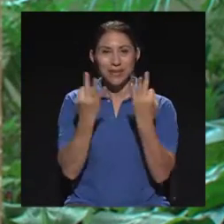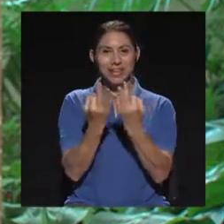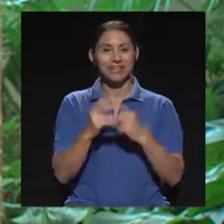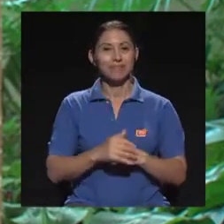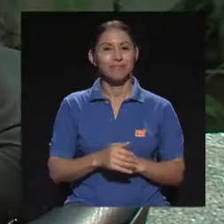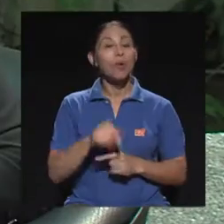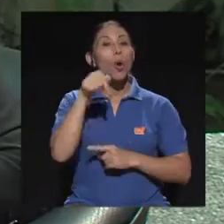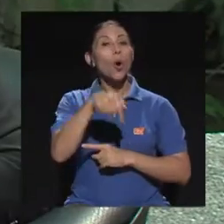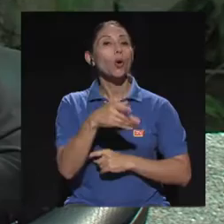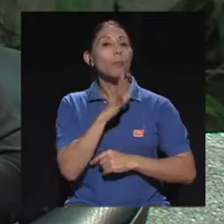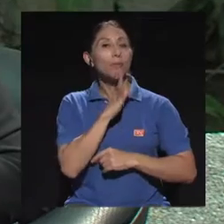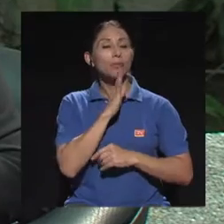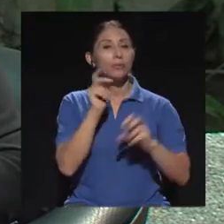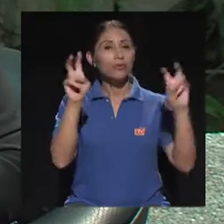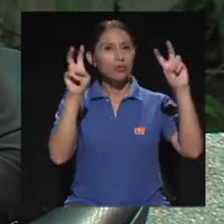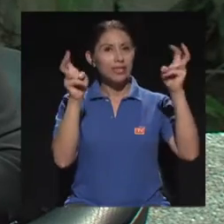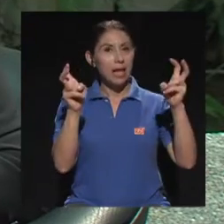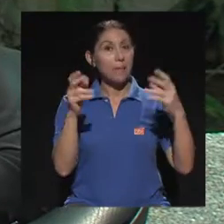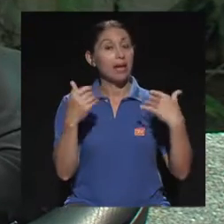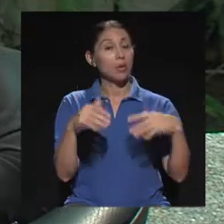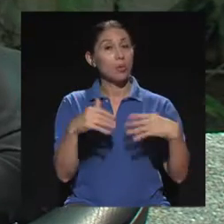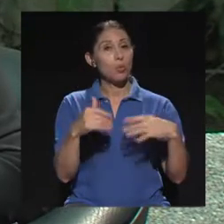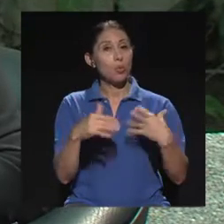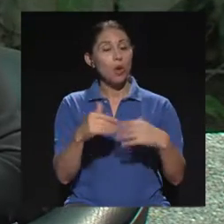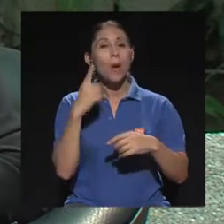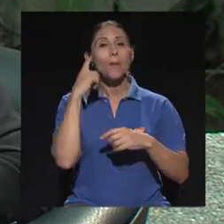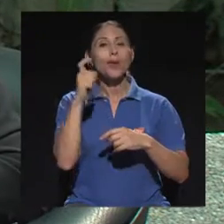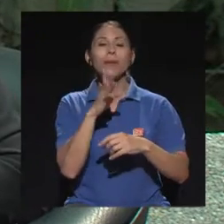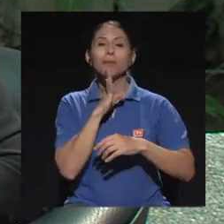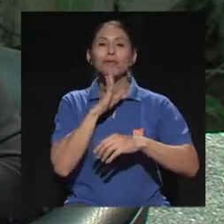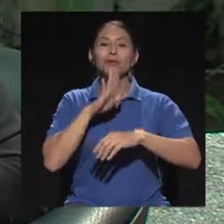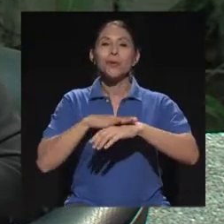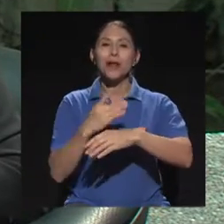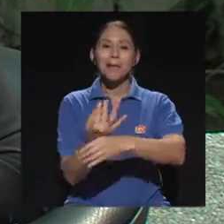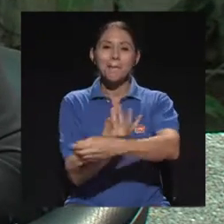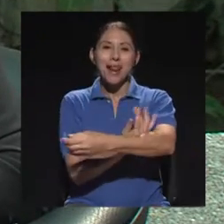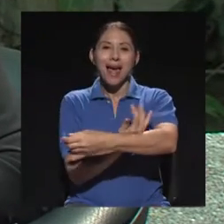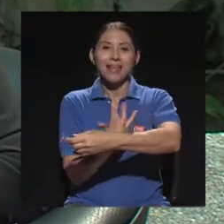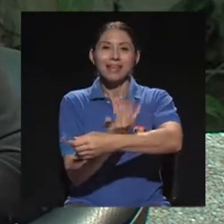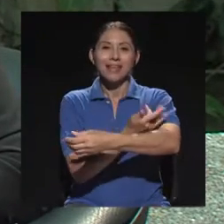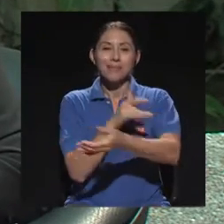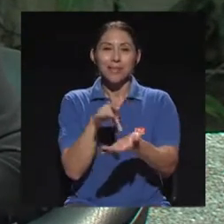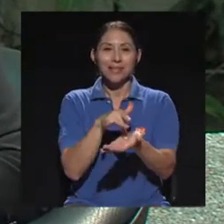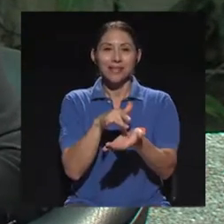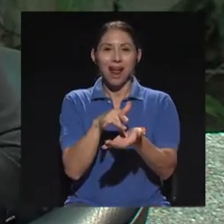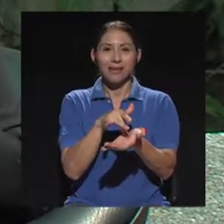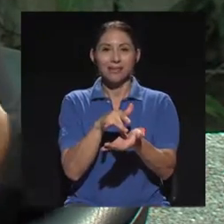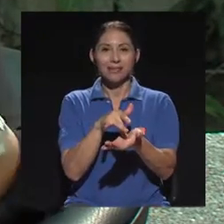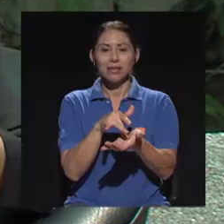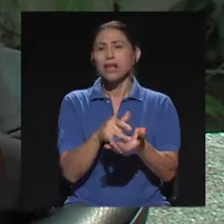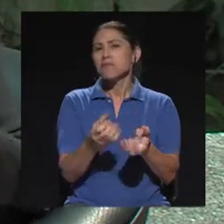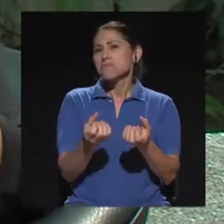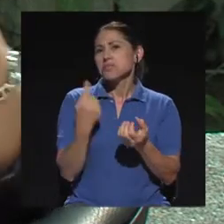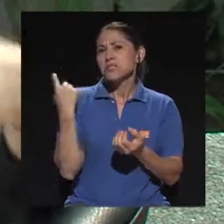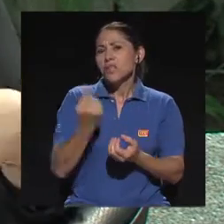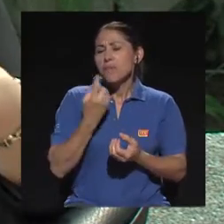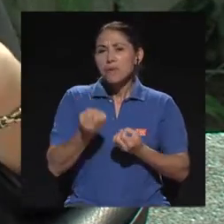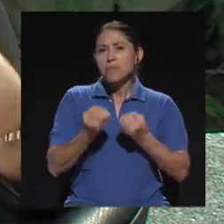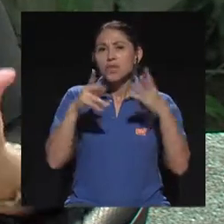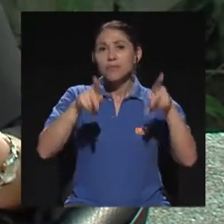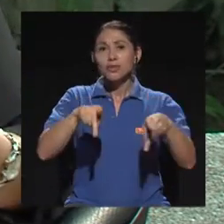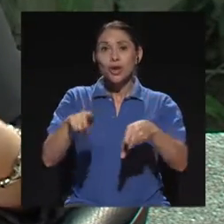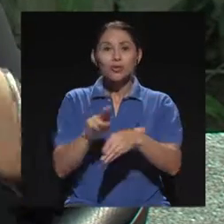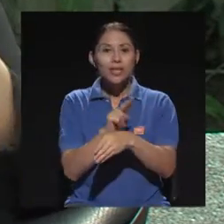familias. Hoy vamos a hablar, Saúl, de un tema que se las trae, porque es de las plantas medicinales. Normalmente, siempre, muchas personas hemos